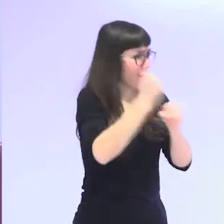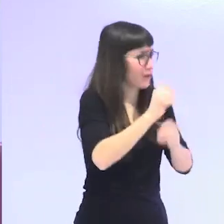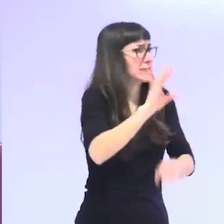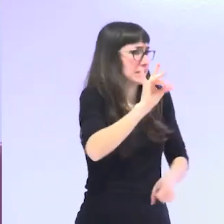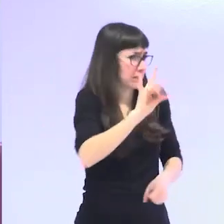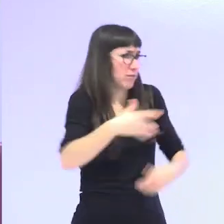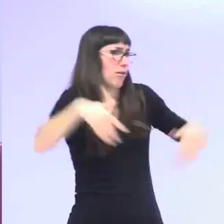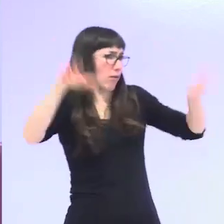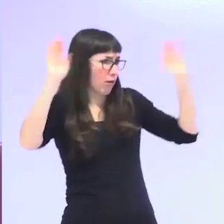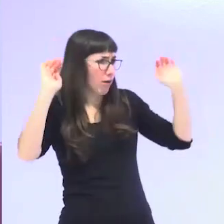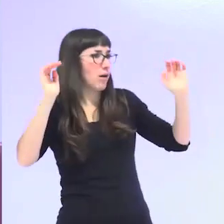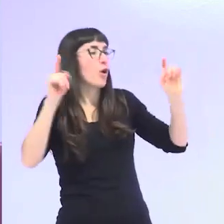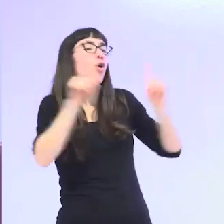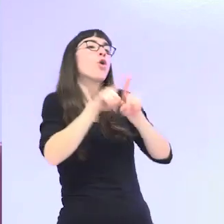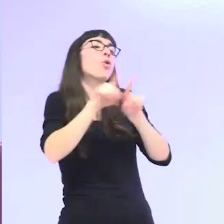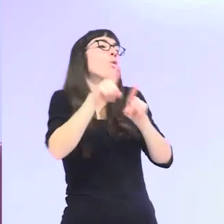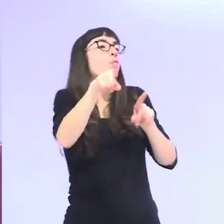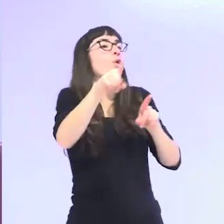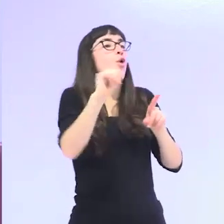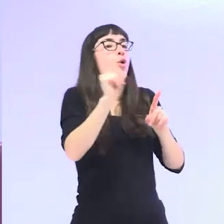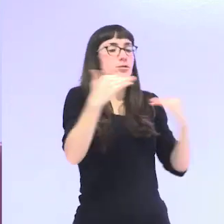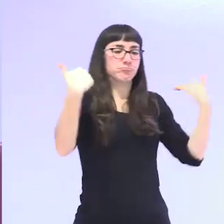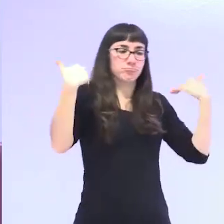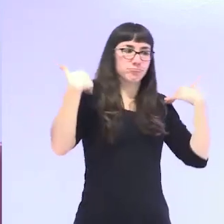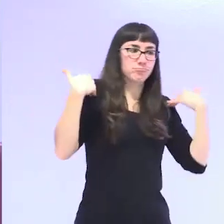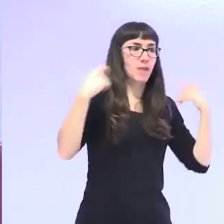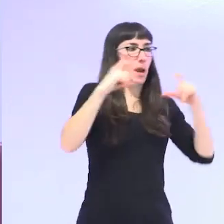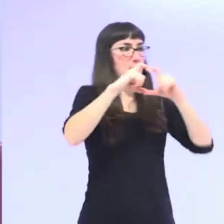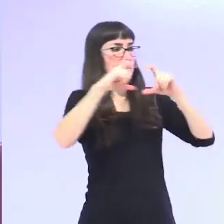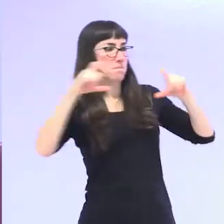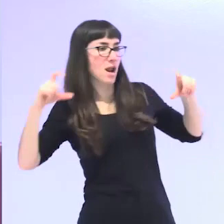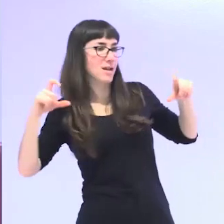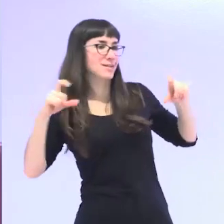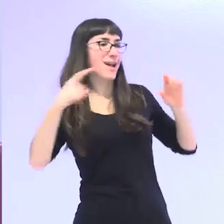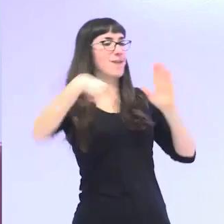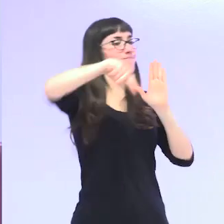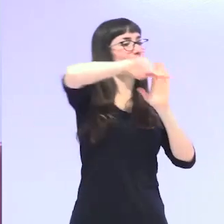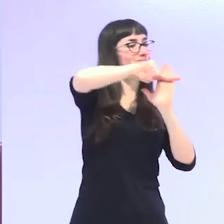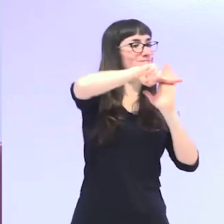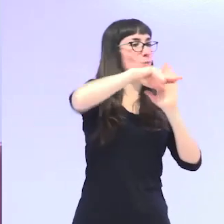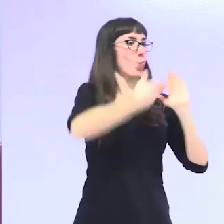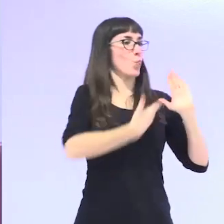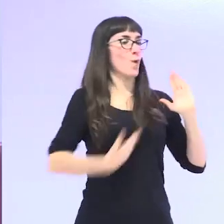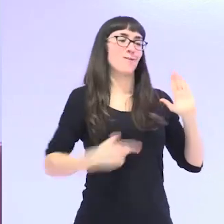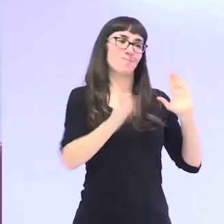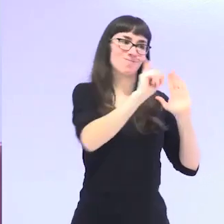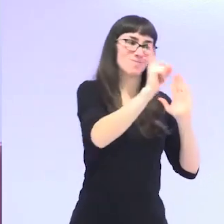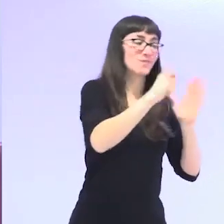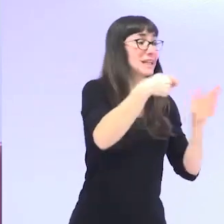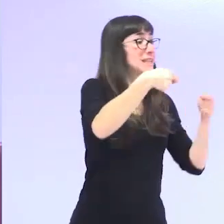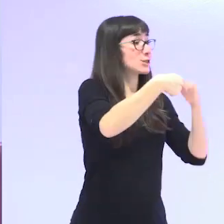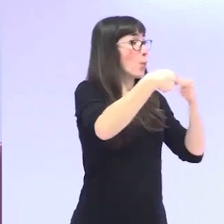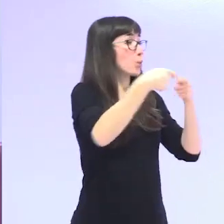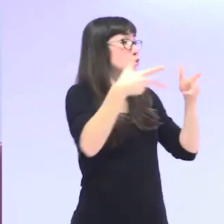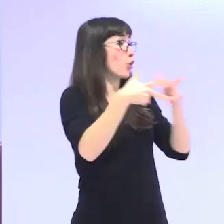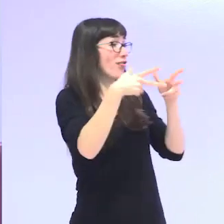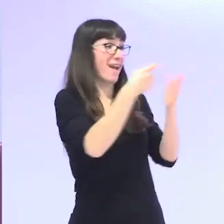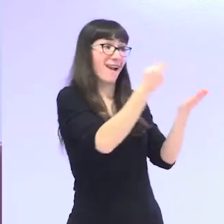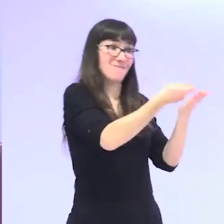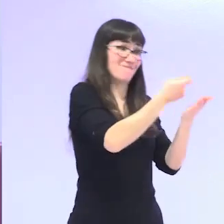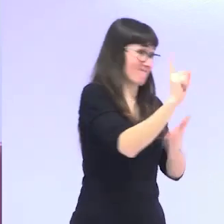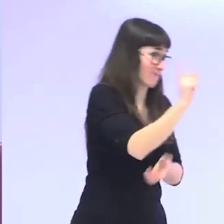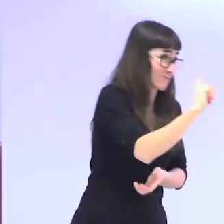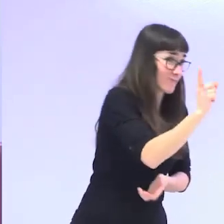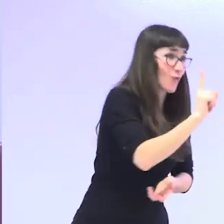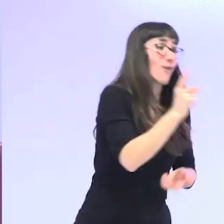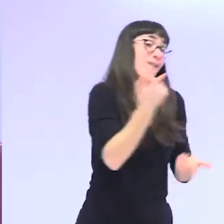ahora, no eran titulares de la explotación agraria o ganadera no cotizaban a la seguridad social claro, cuando han llegado a la vejez